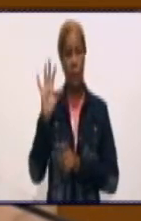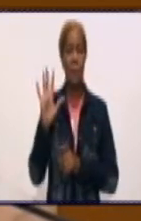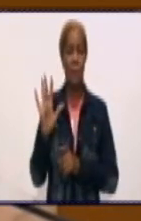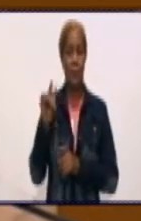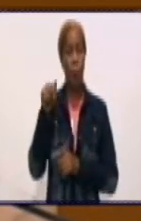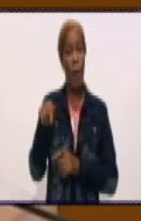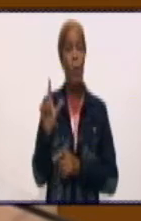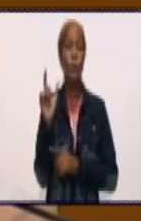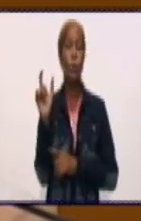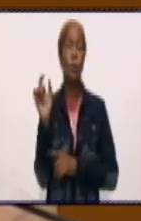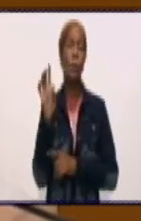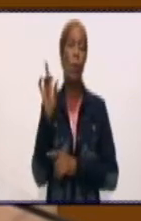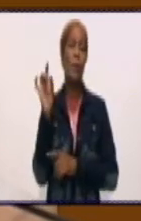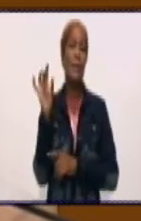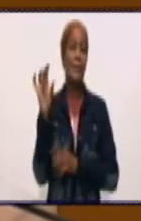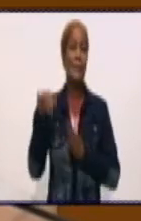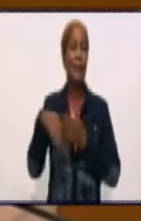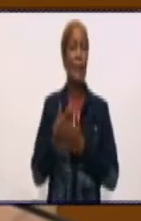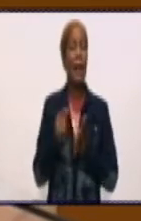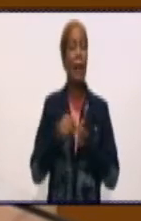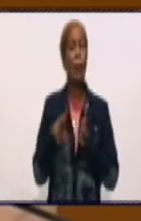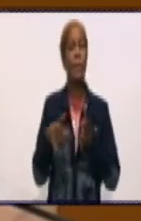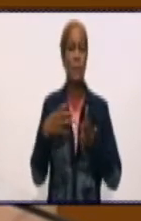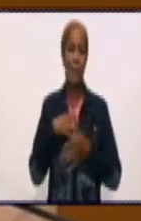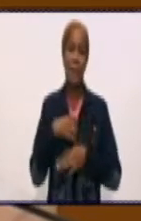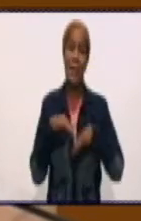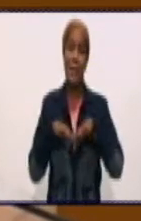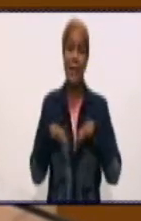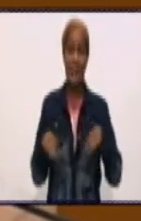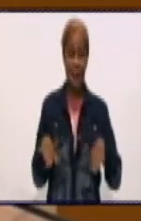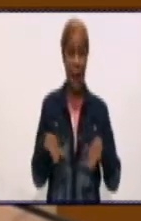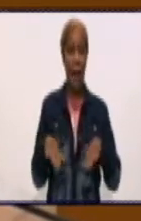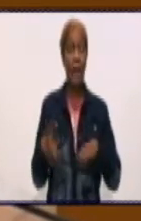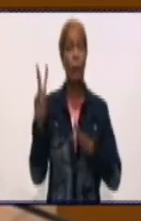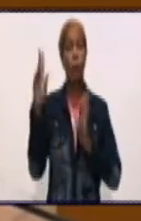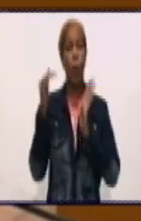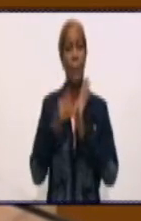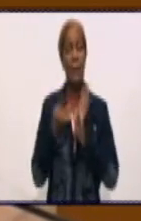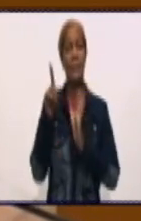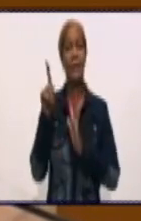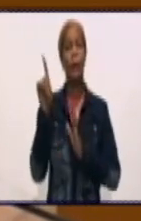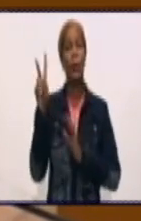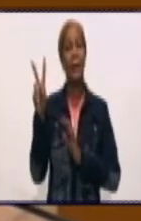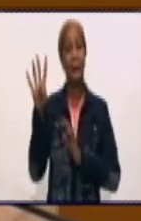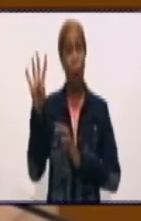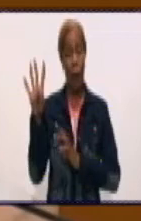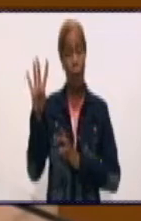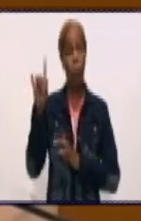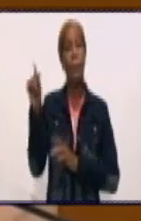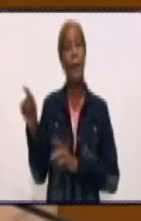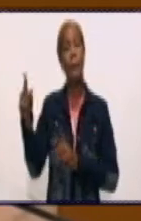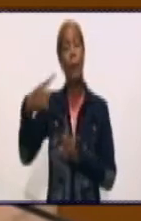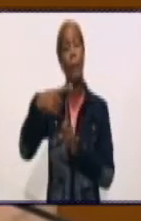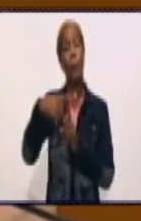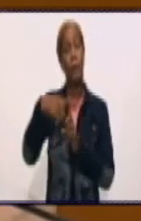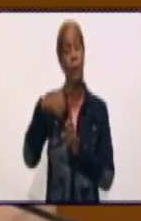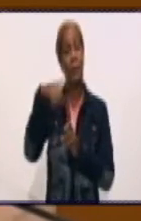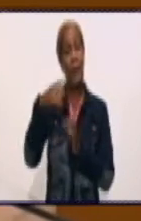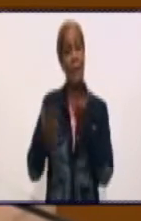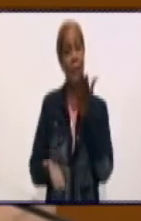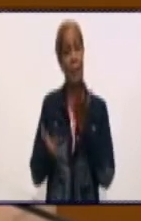los últimos 15 días, la provincia tiene ya 2.124 casos confirmados para una tasa de incidencia de